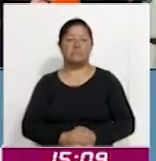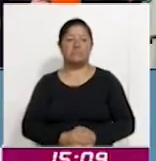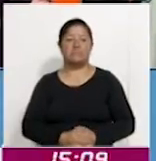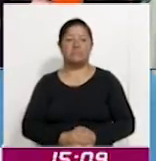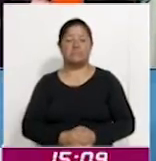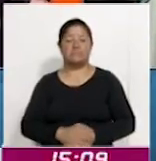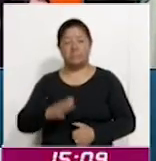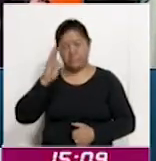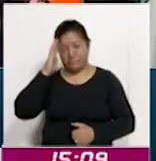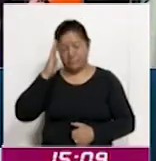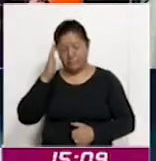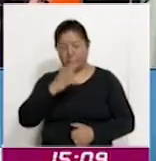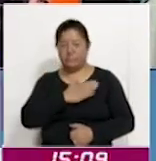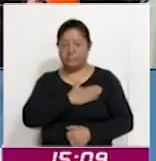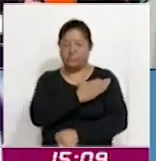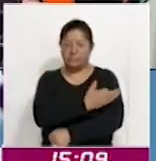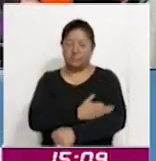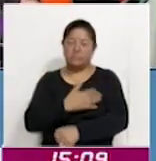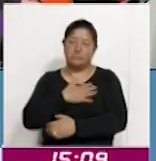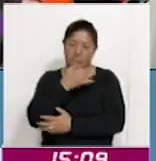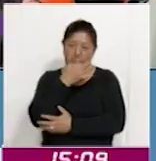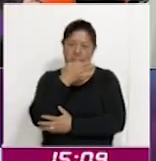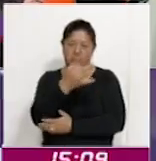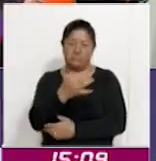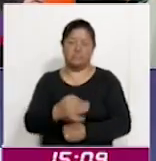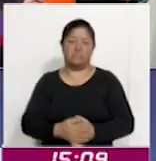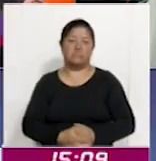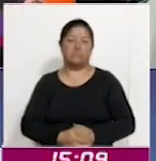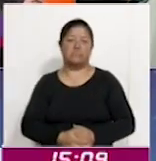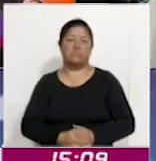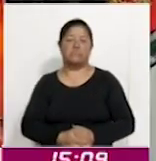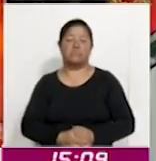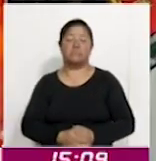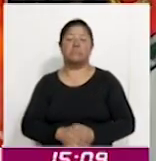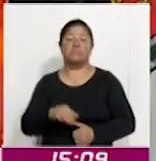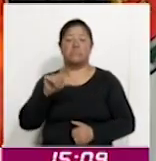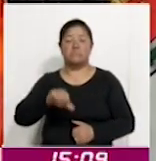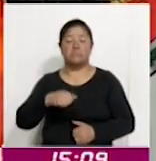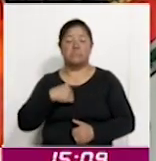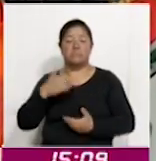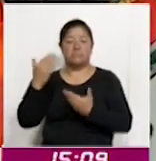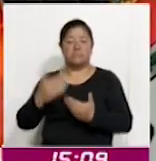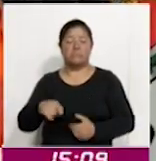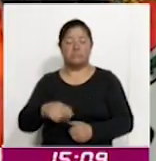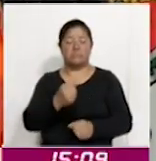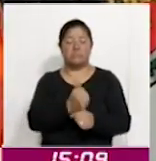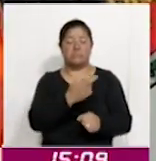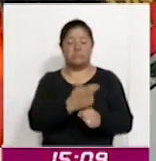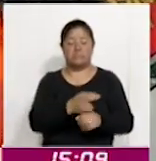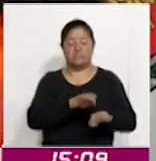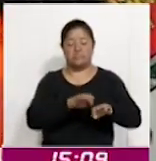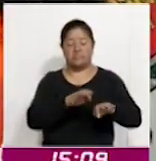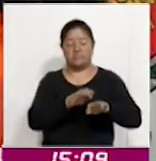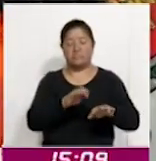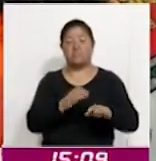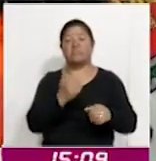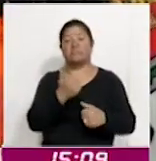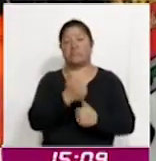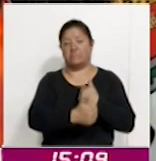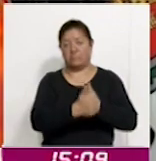Hola, ¿qué tal? Muy buena tarde. Comentarle que este día nos encontramos en la Secretaría de Trabajo y Competibilidad.